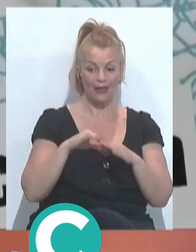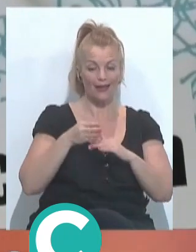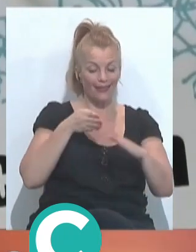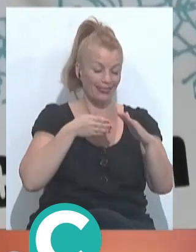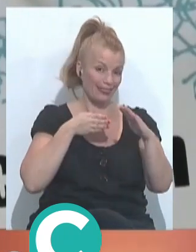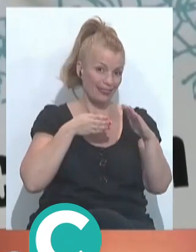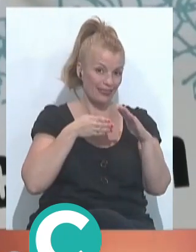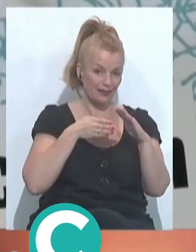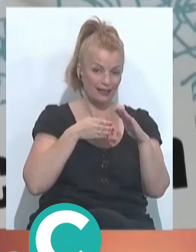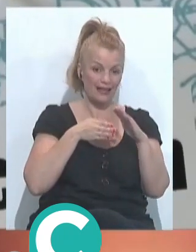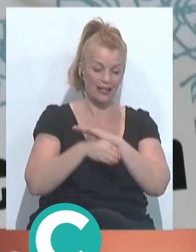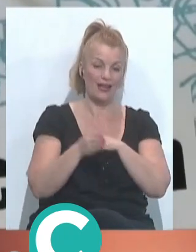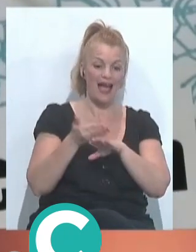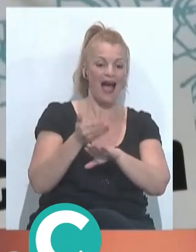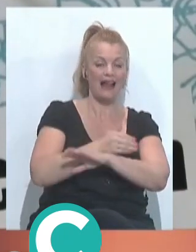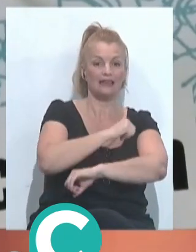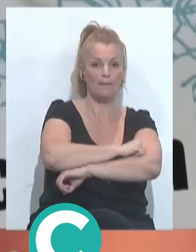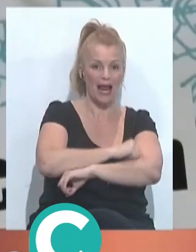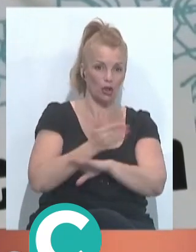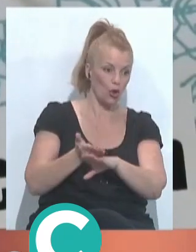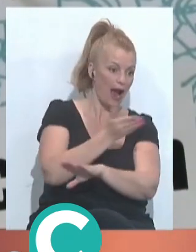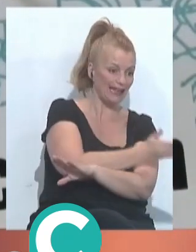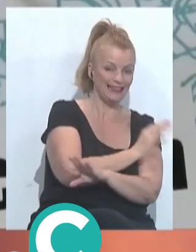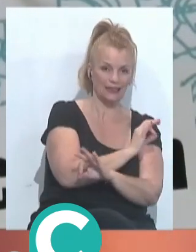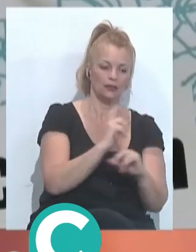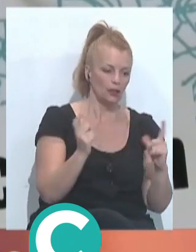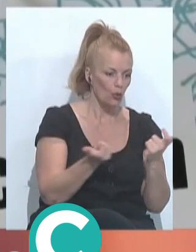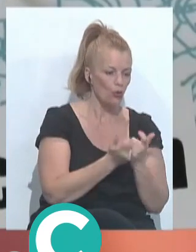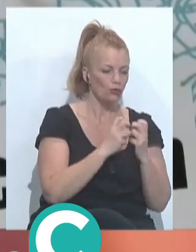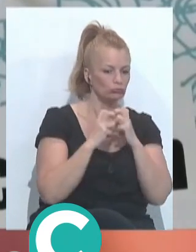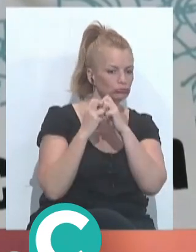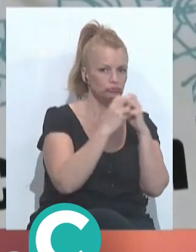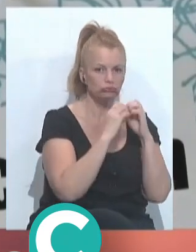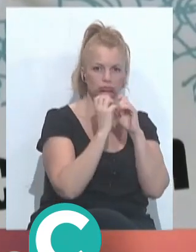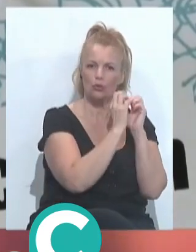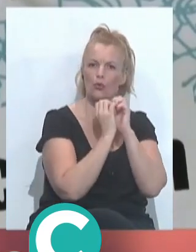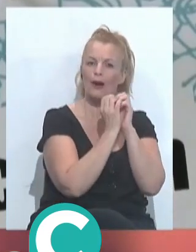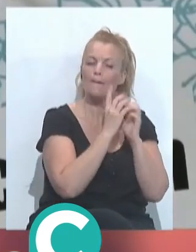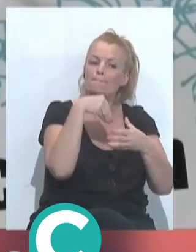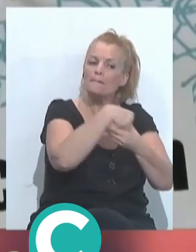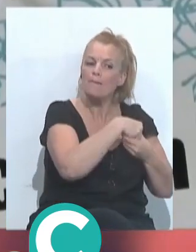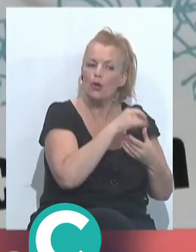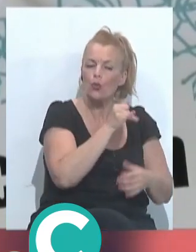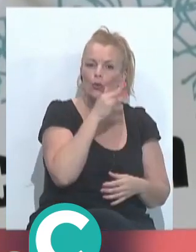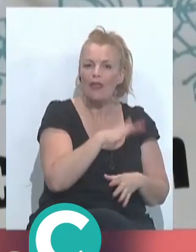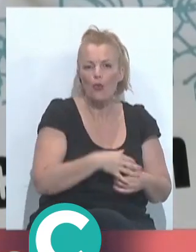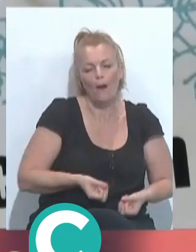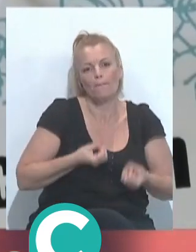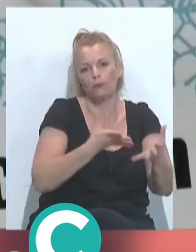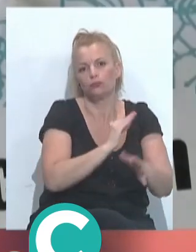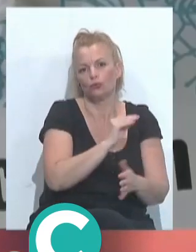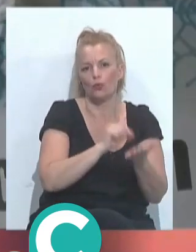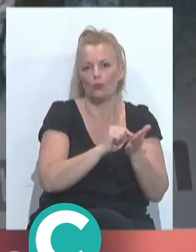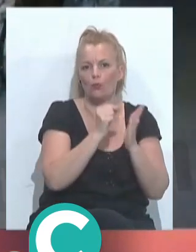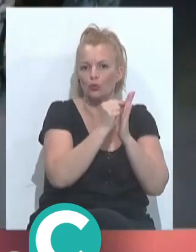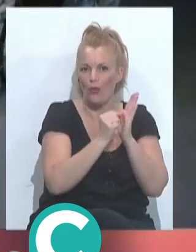el antepalco, se tenía una reunión de cada miembro de jurado donde exponía su, evidentemente,